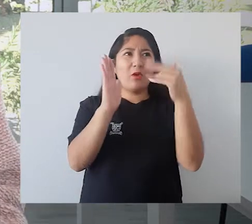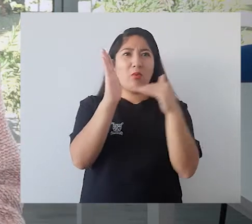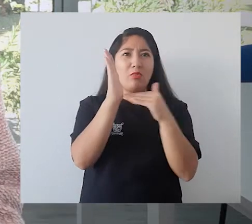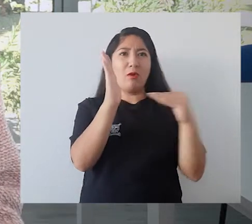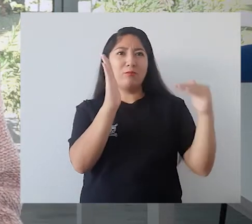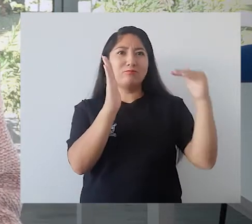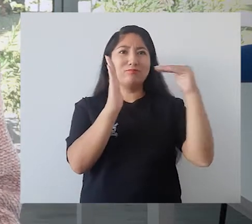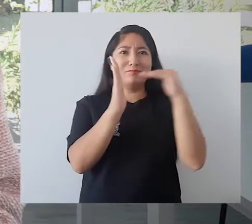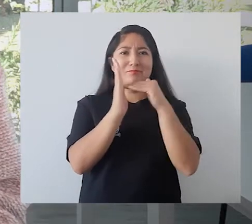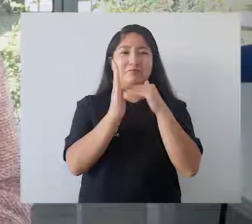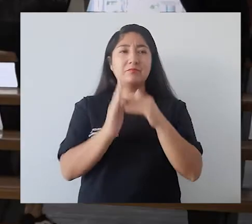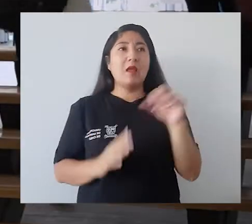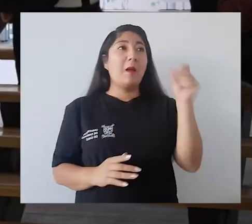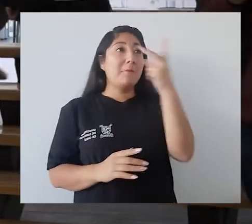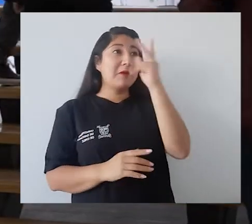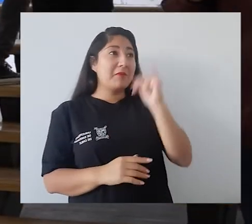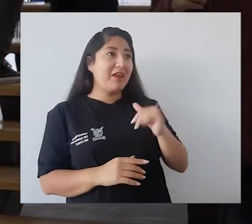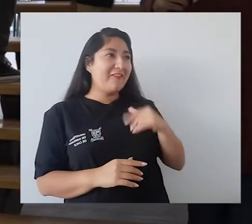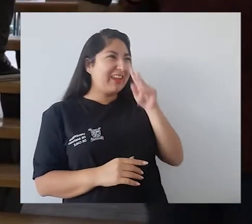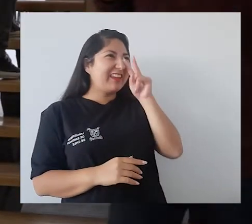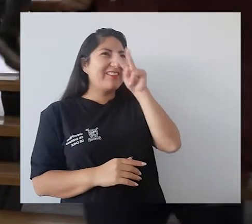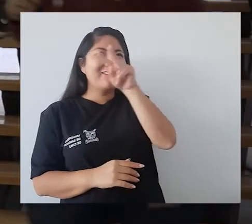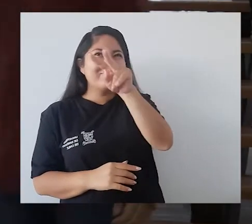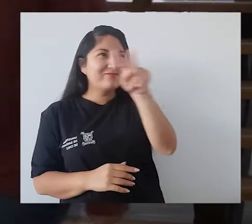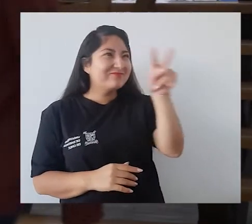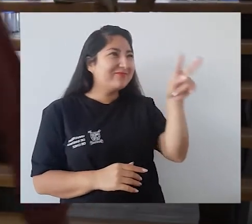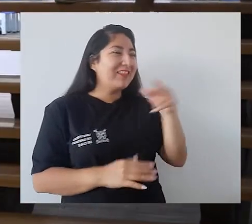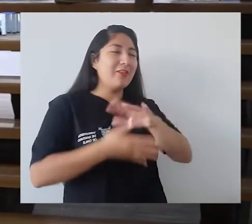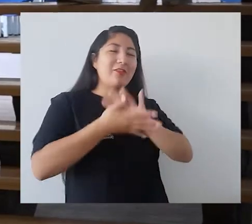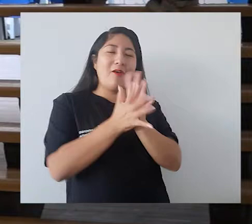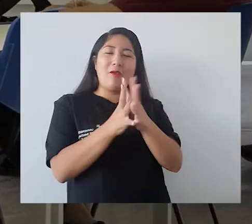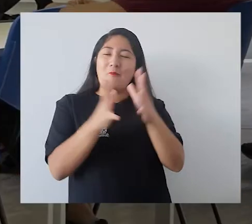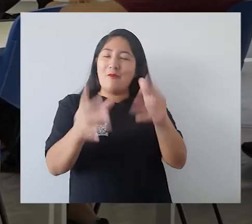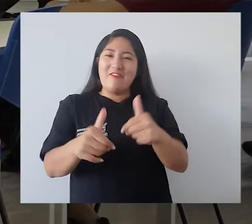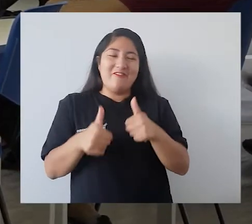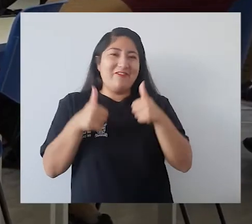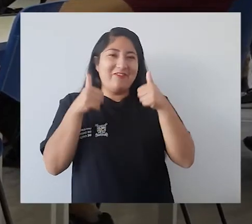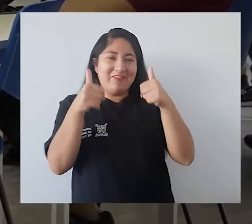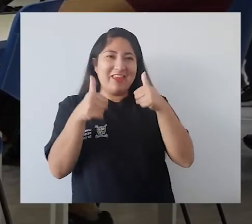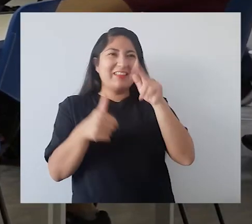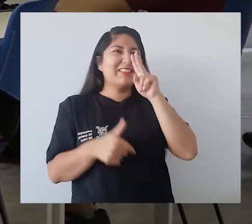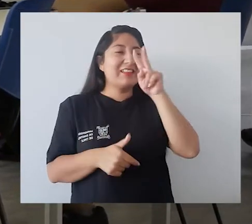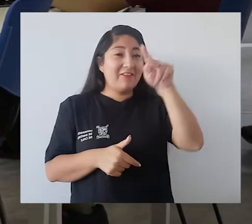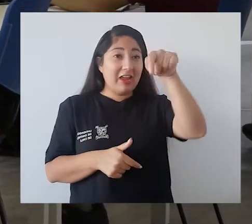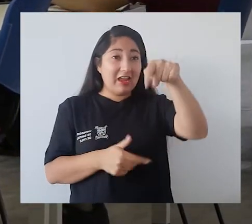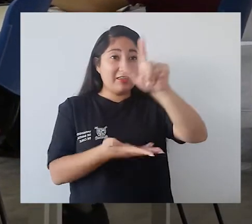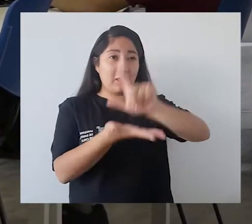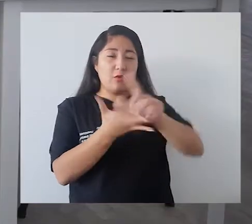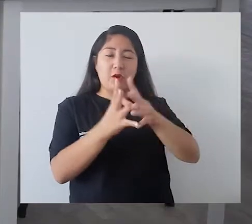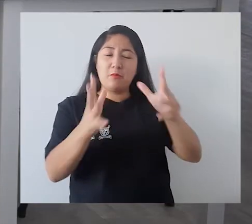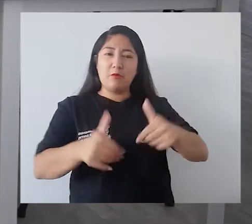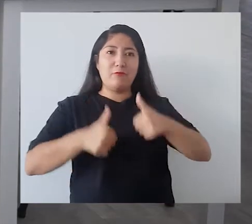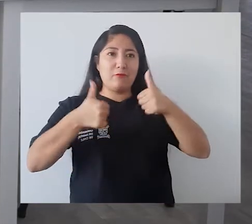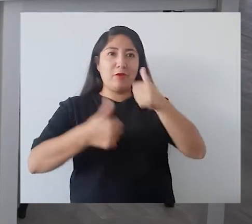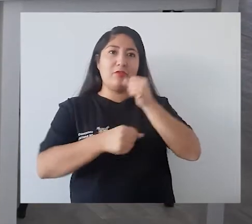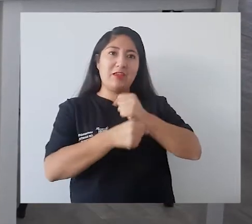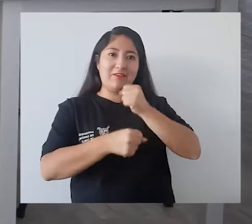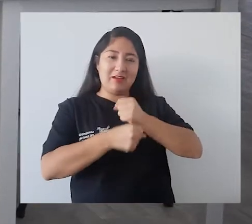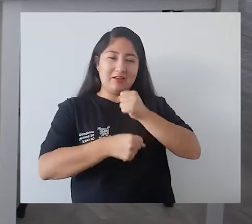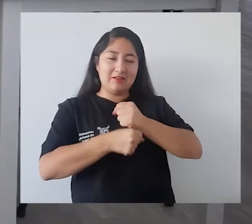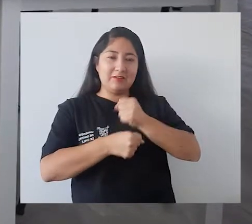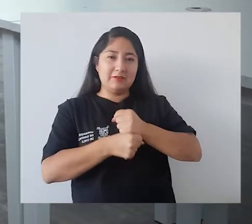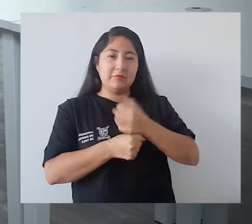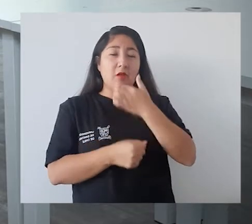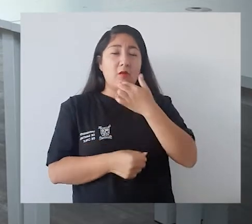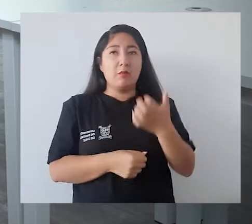segundo piso también. Es primera vez que vengo y se ve todo espectacular. Se nota que es un lugar muy bueno para trabajar